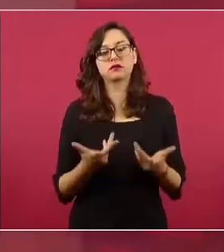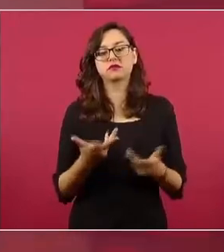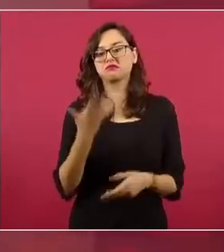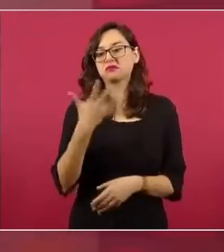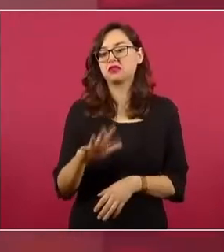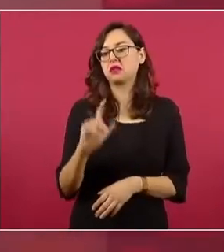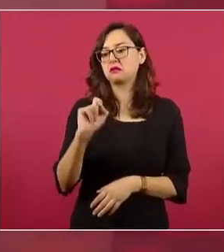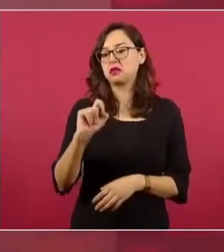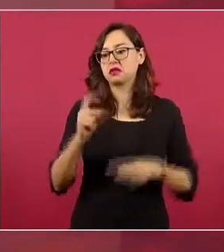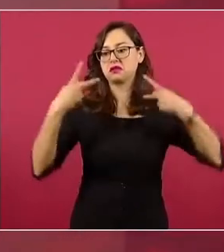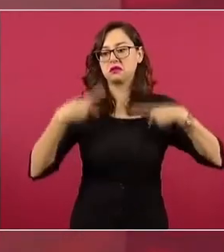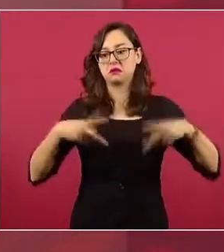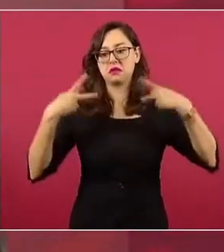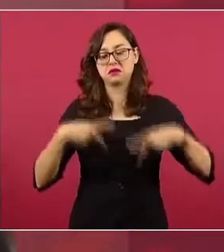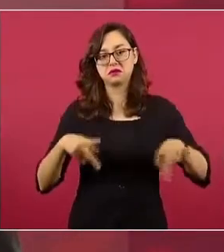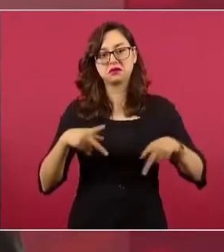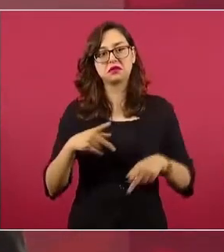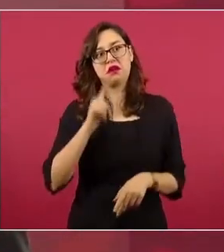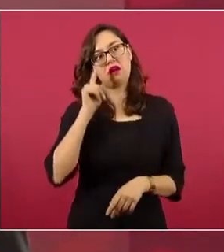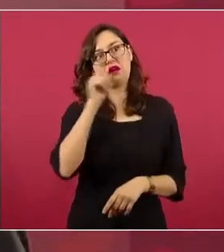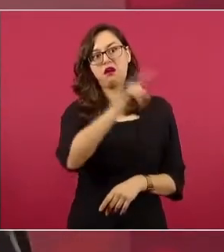en literas.